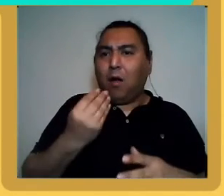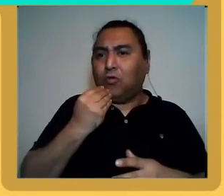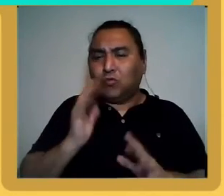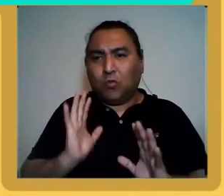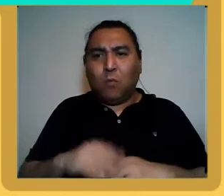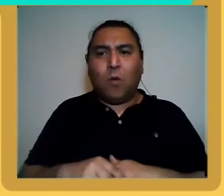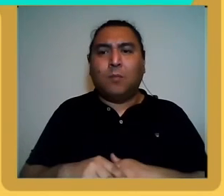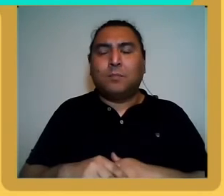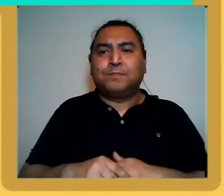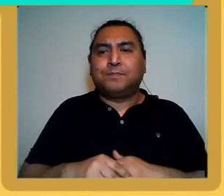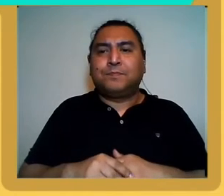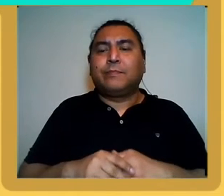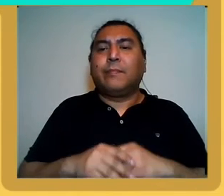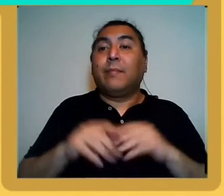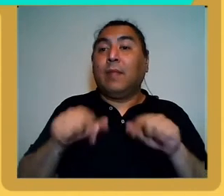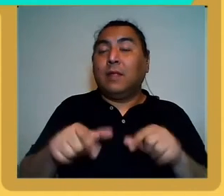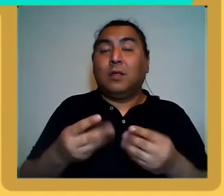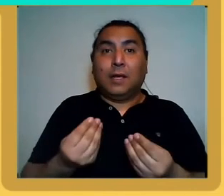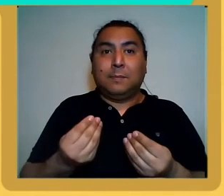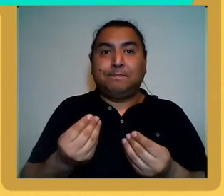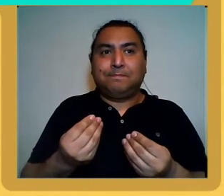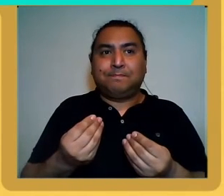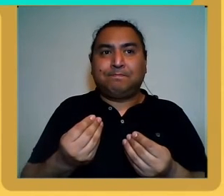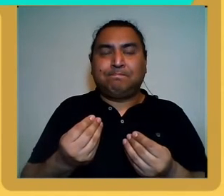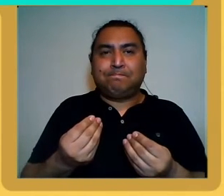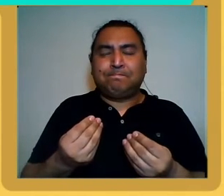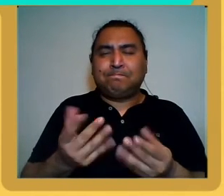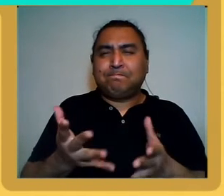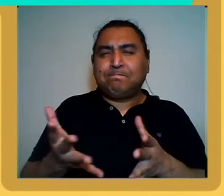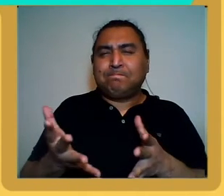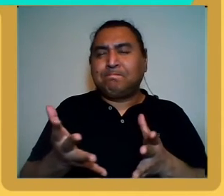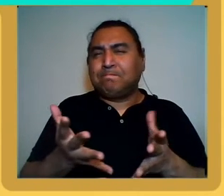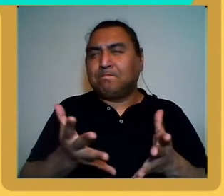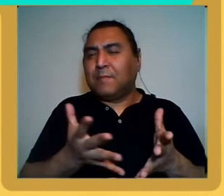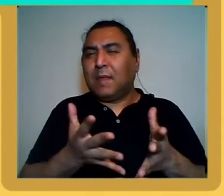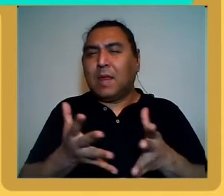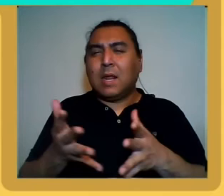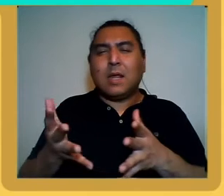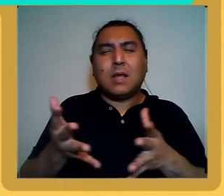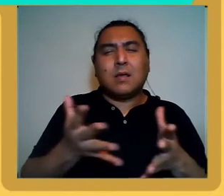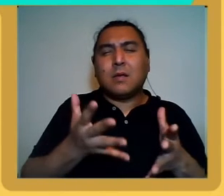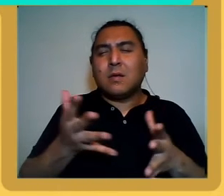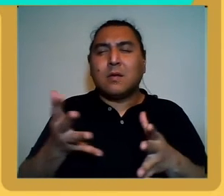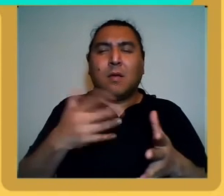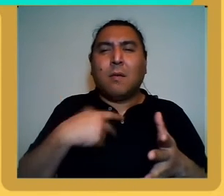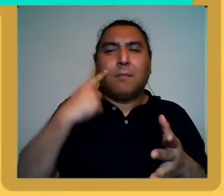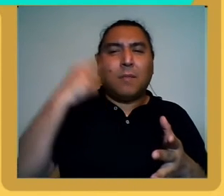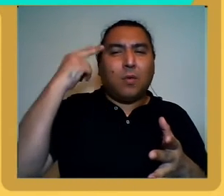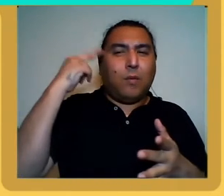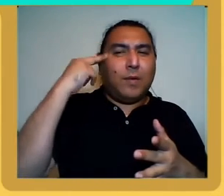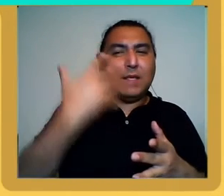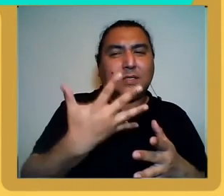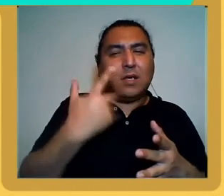la impronta, y, a mediados, digamos, 95, 96, con una consultora